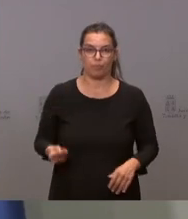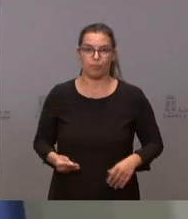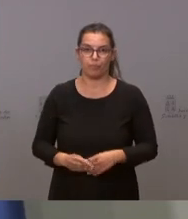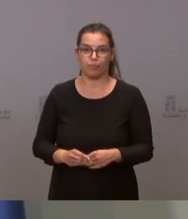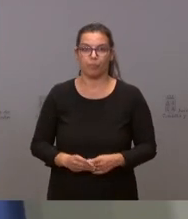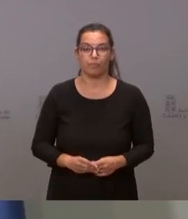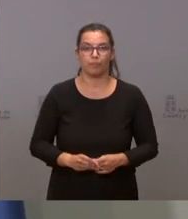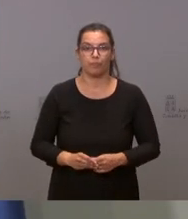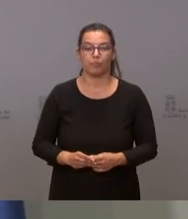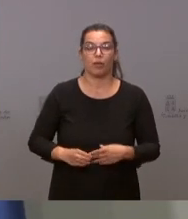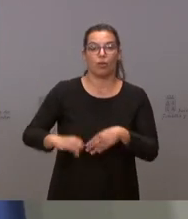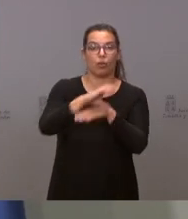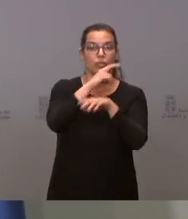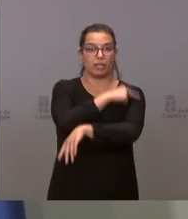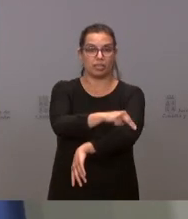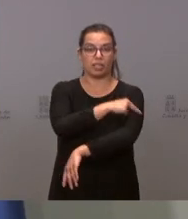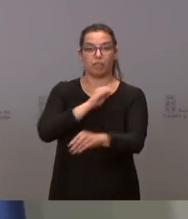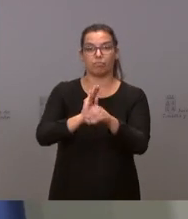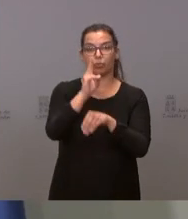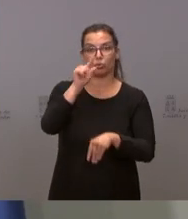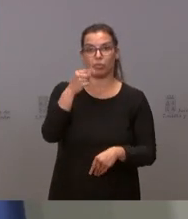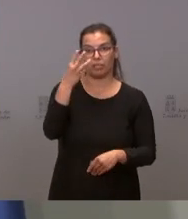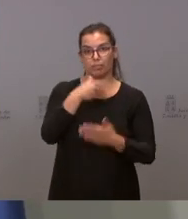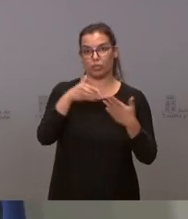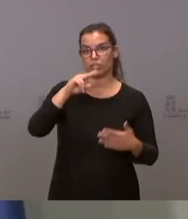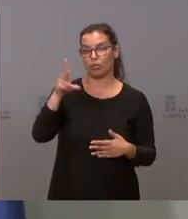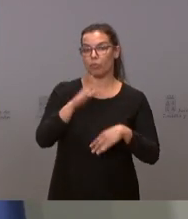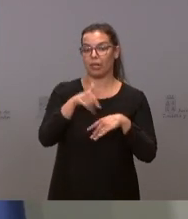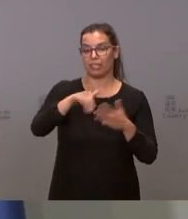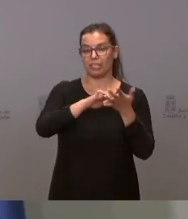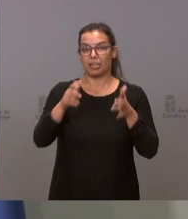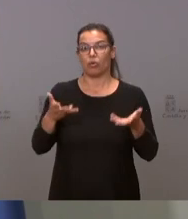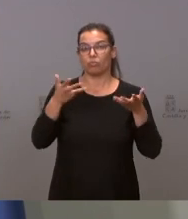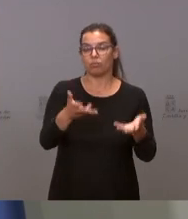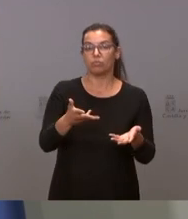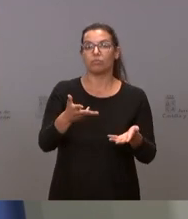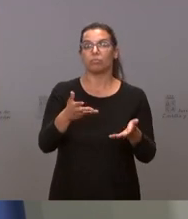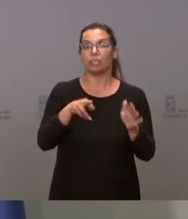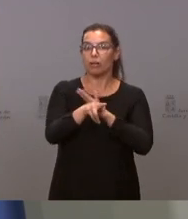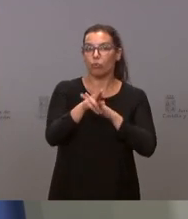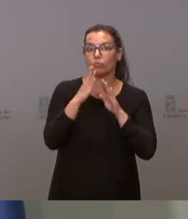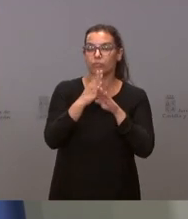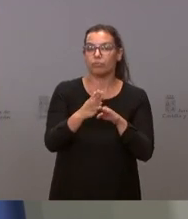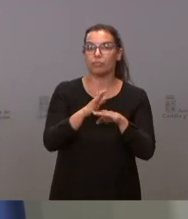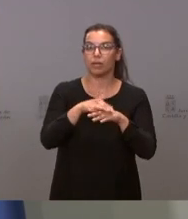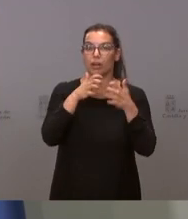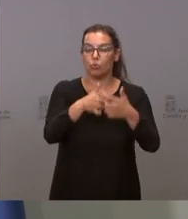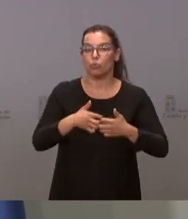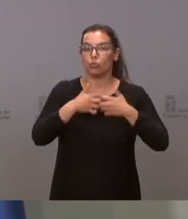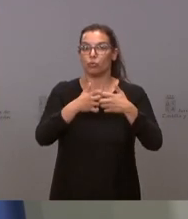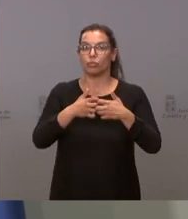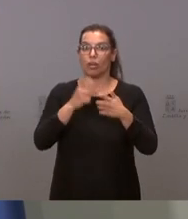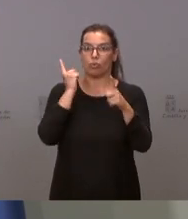La Consejería de Sanidad destina 2,3 millones de euros para dotar a Castilla y León de los medios necesarios para la lucha contra